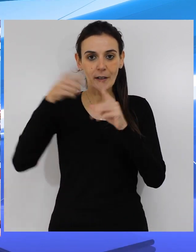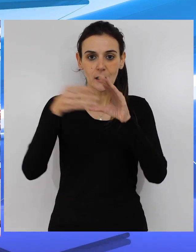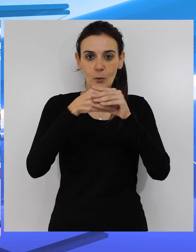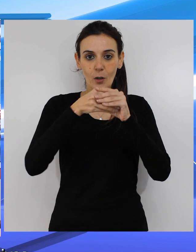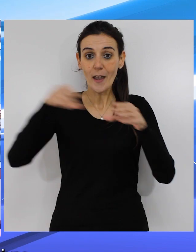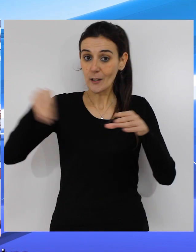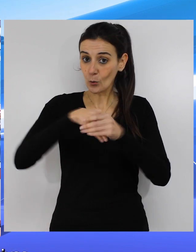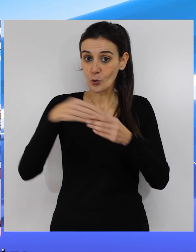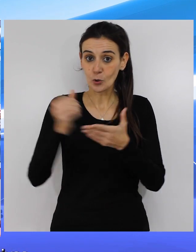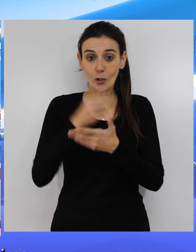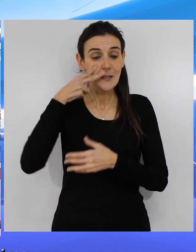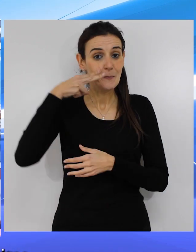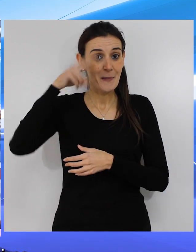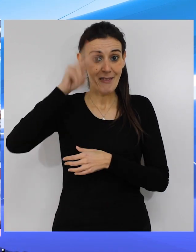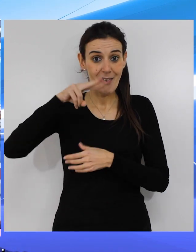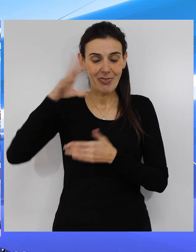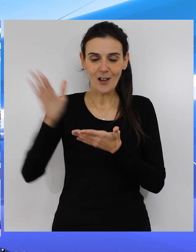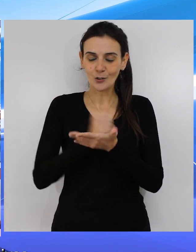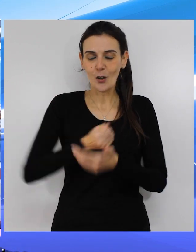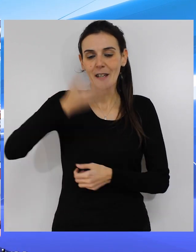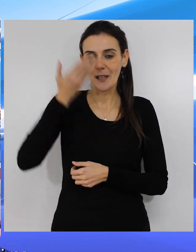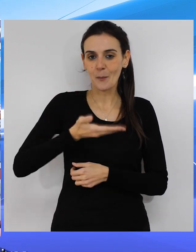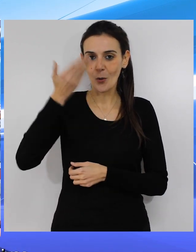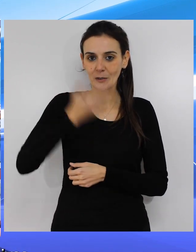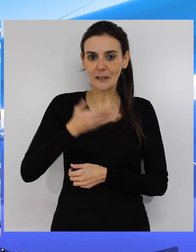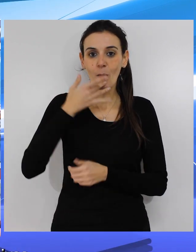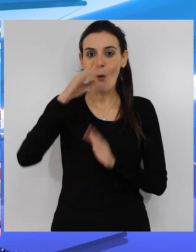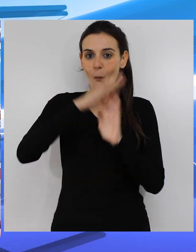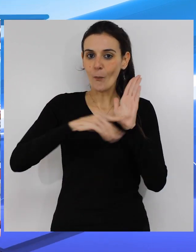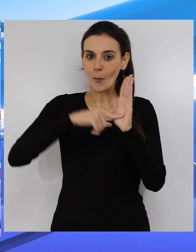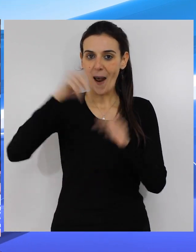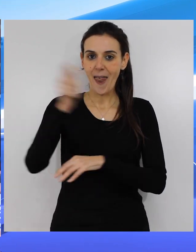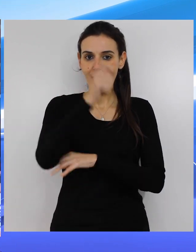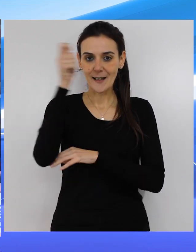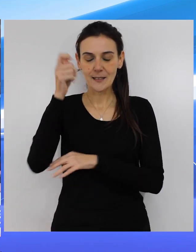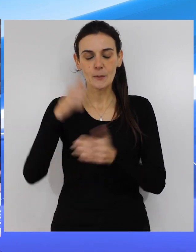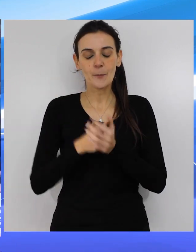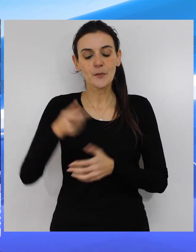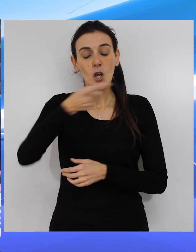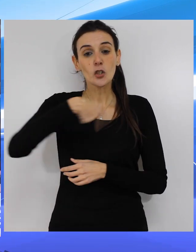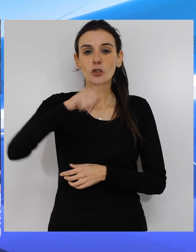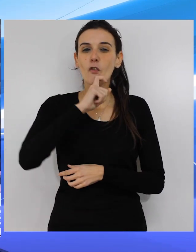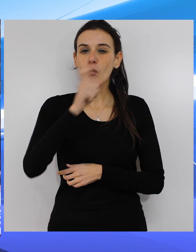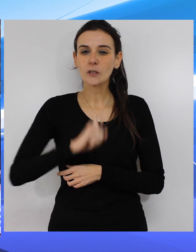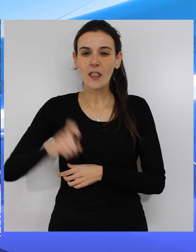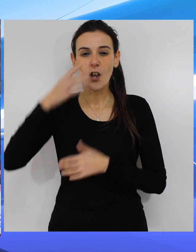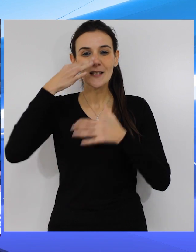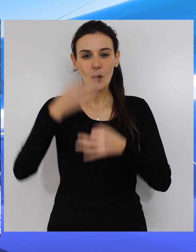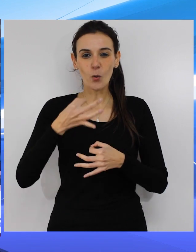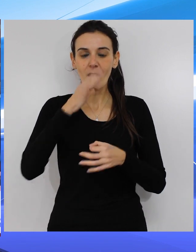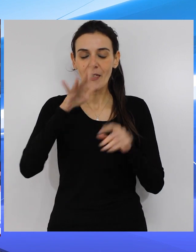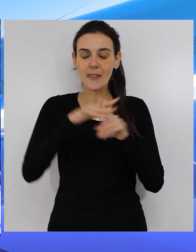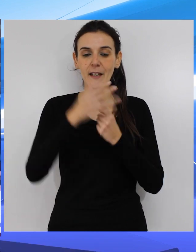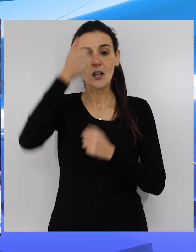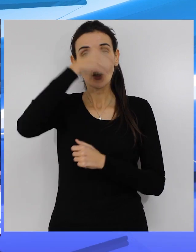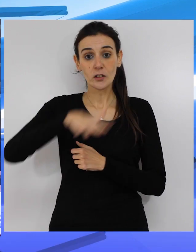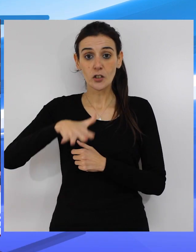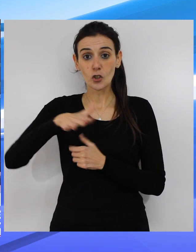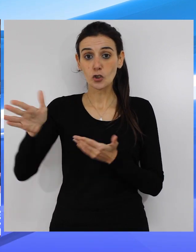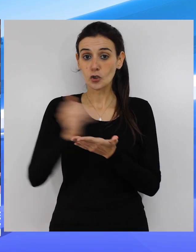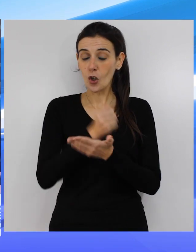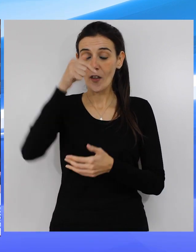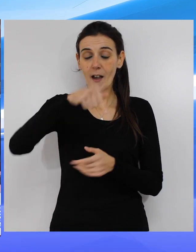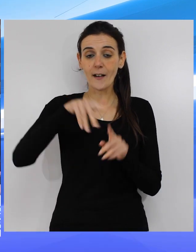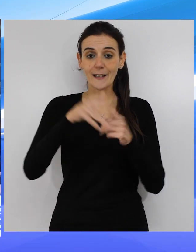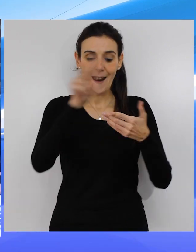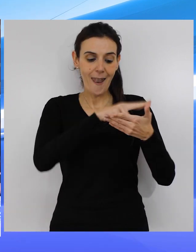la inclusión y con experiencias tan significativas como este programa al éxito. Nosotros en otras fundaciones estamos convencidos de que los niños y